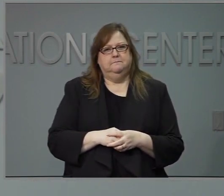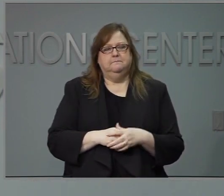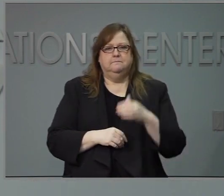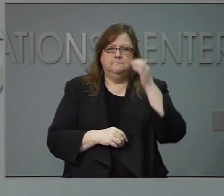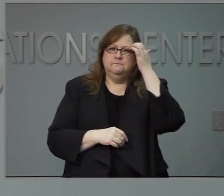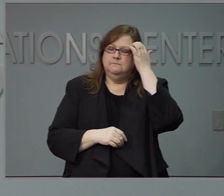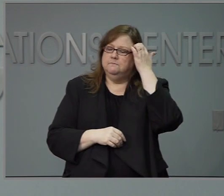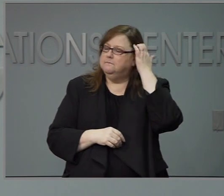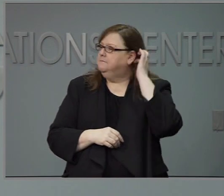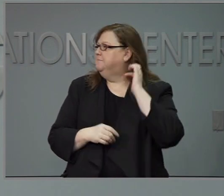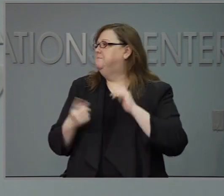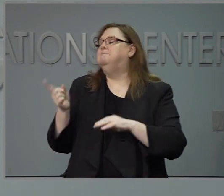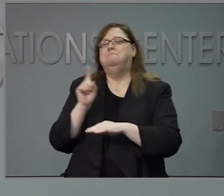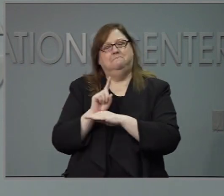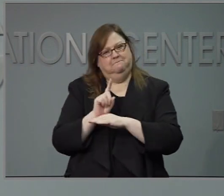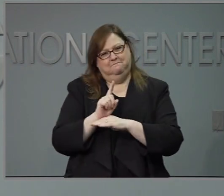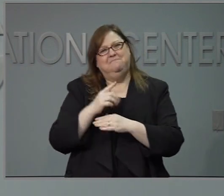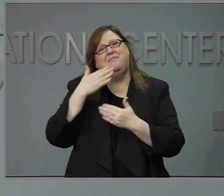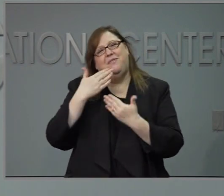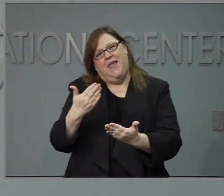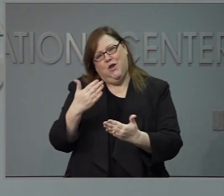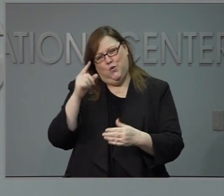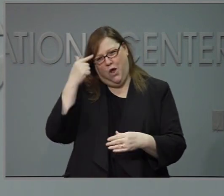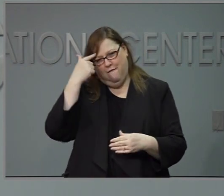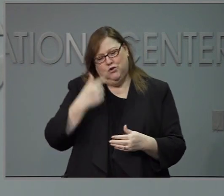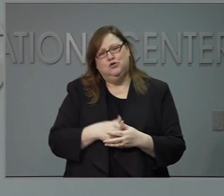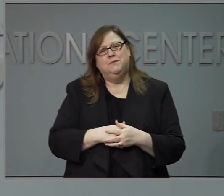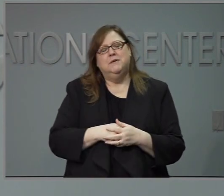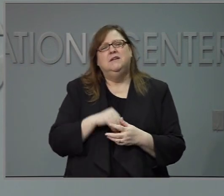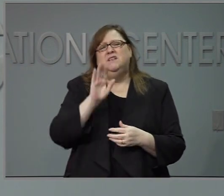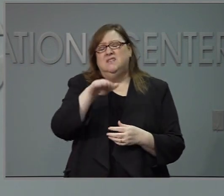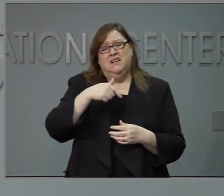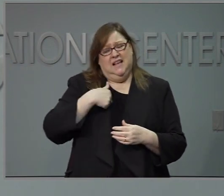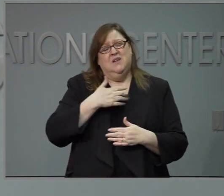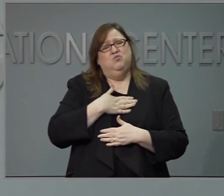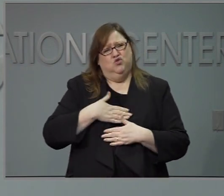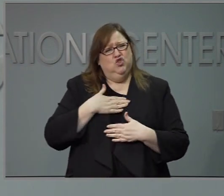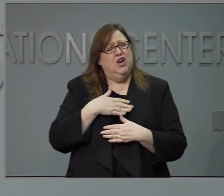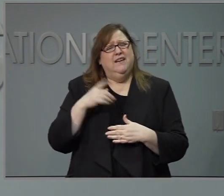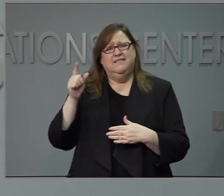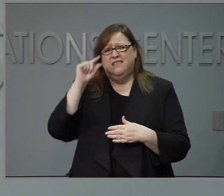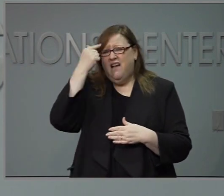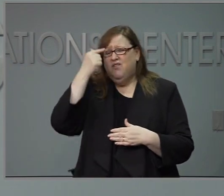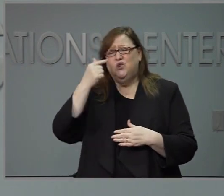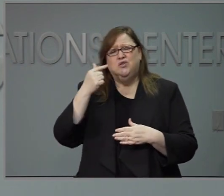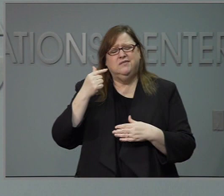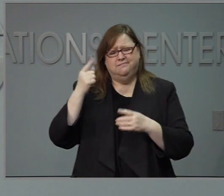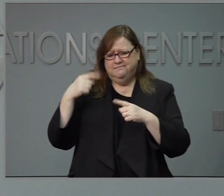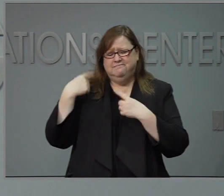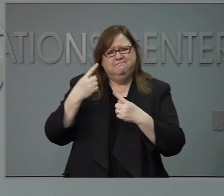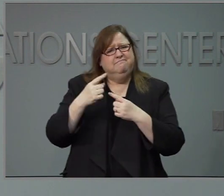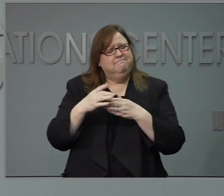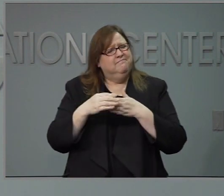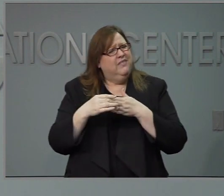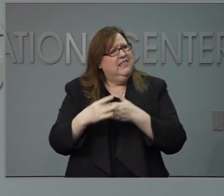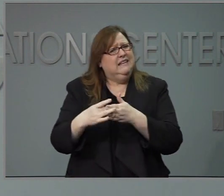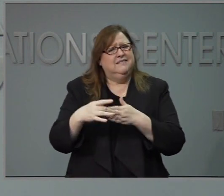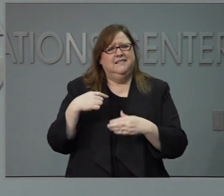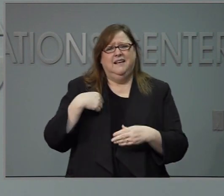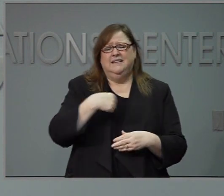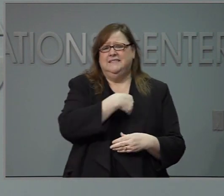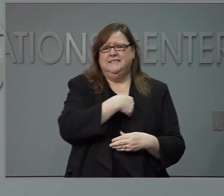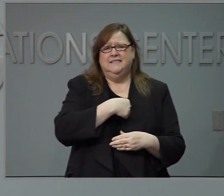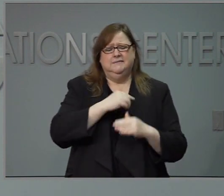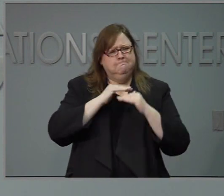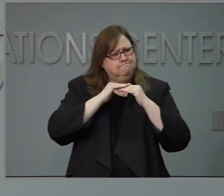Gracias gobernador. Aprecio su firme liderazgo. Su enfoque mensurable basado en la